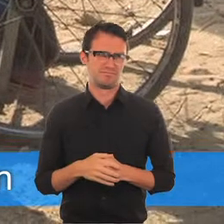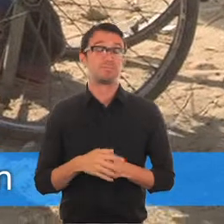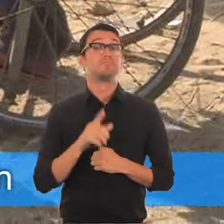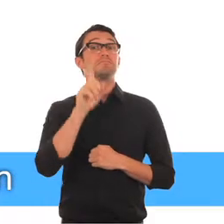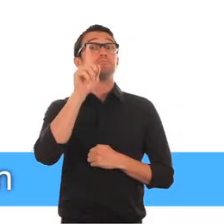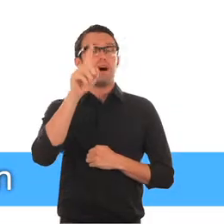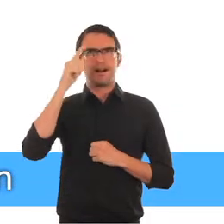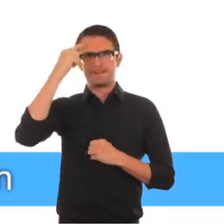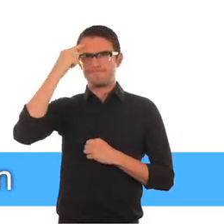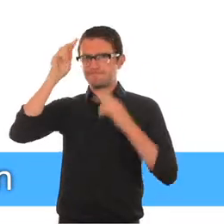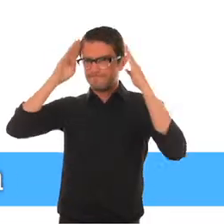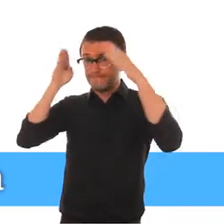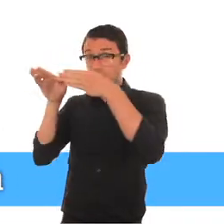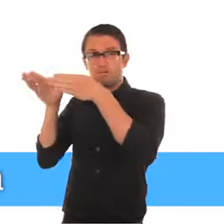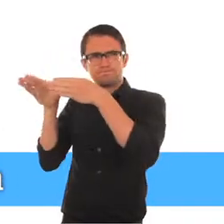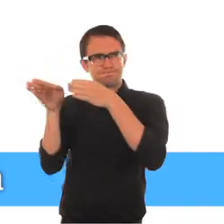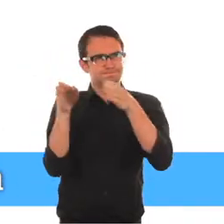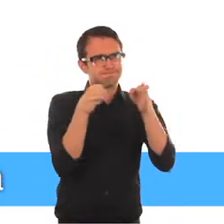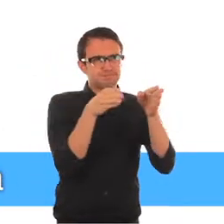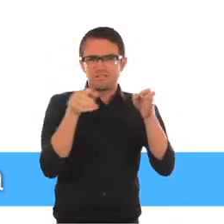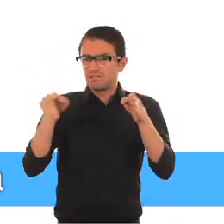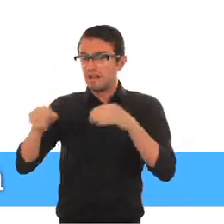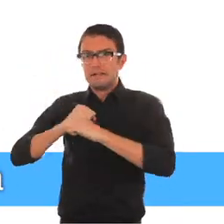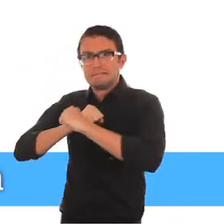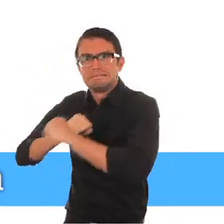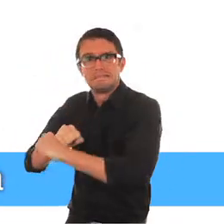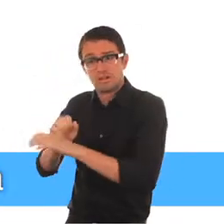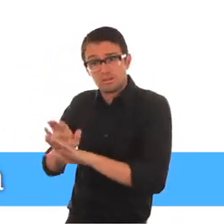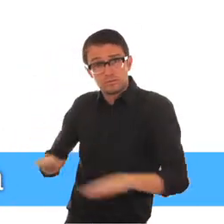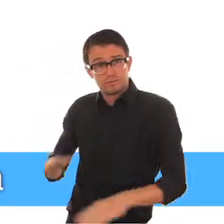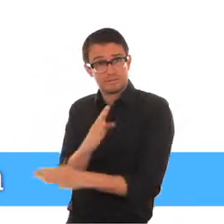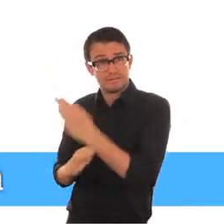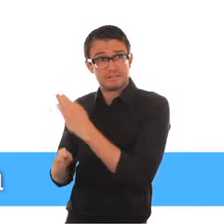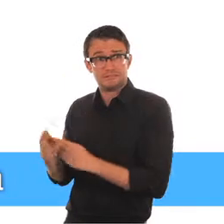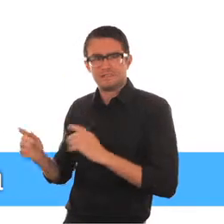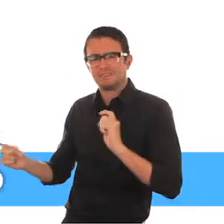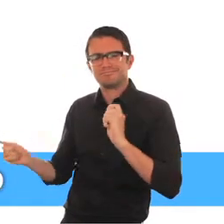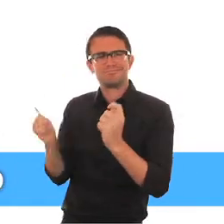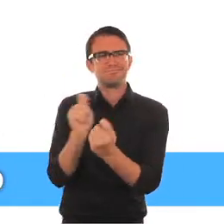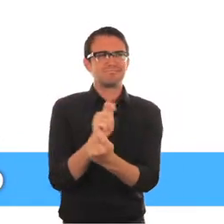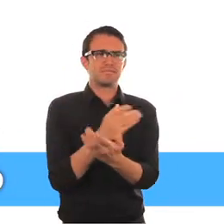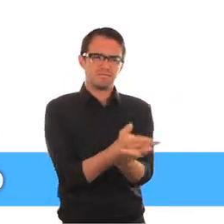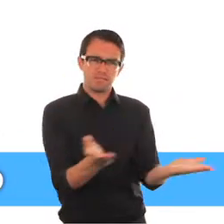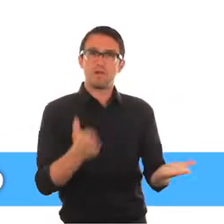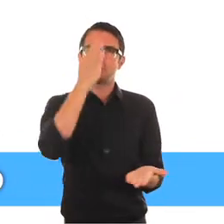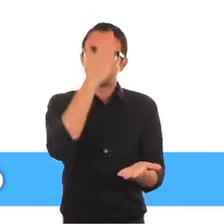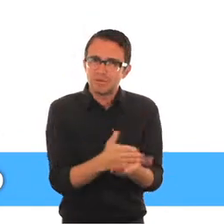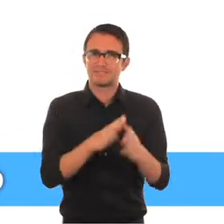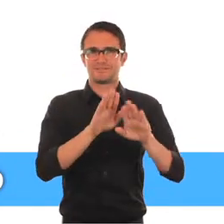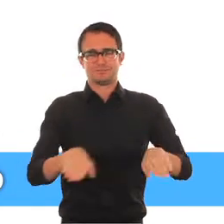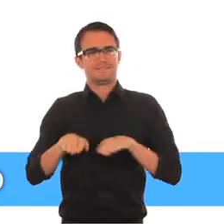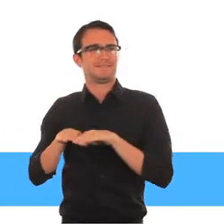Sin embargo, hemos pasado de centrarnos en la protección de los niños con discapacidad a promover además todos sus